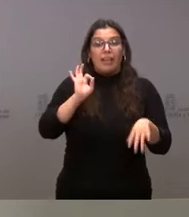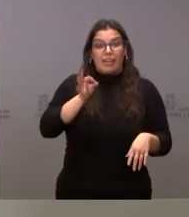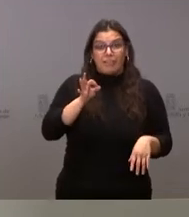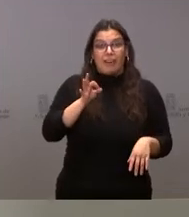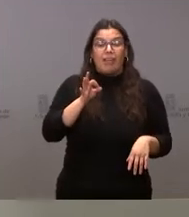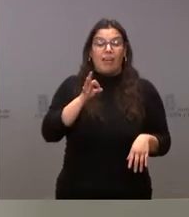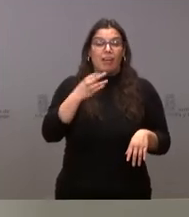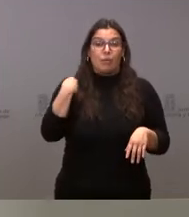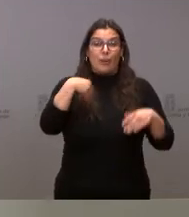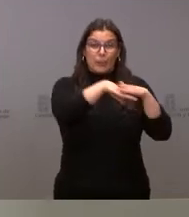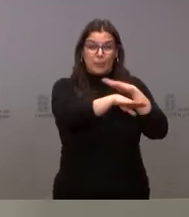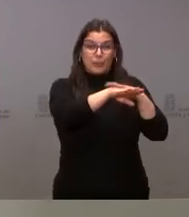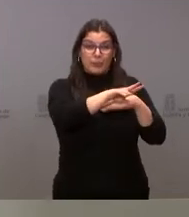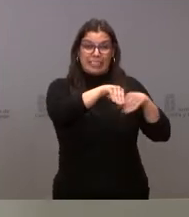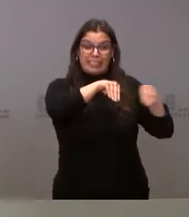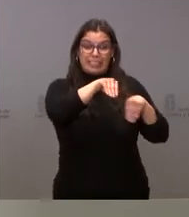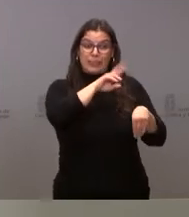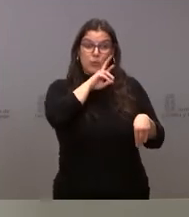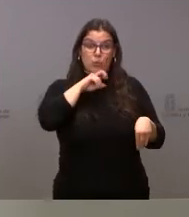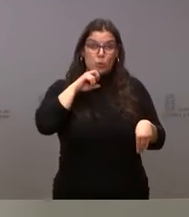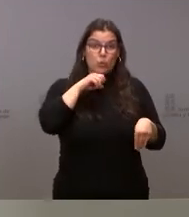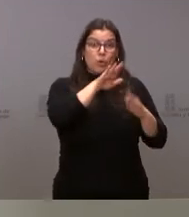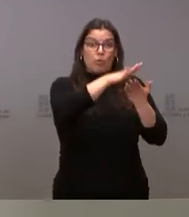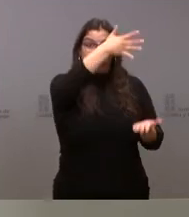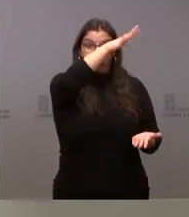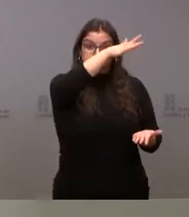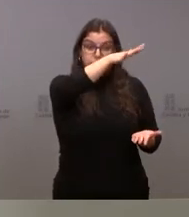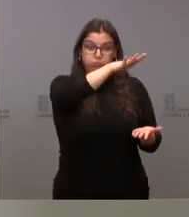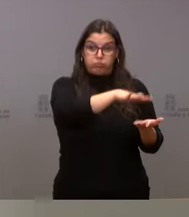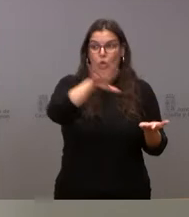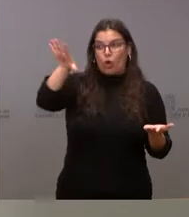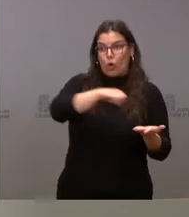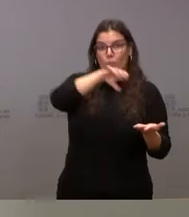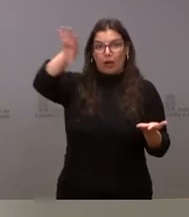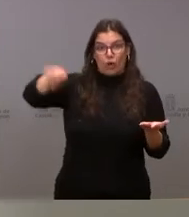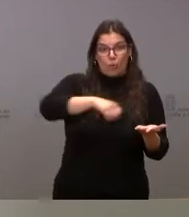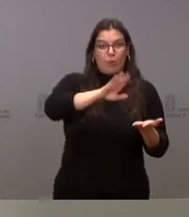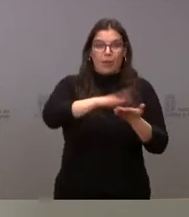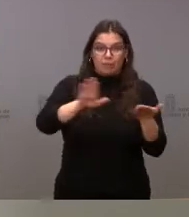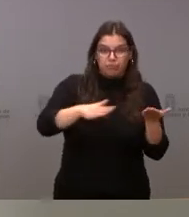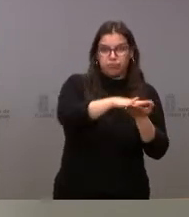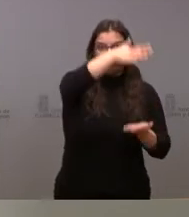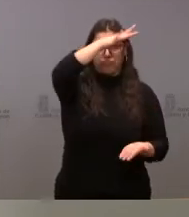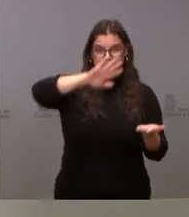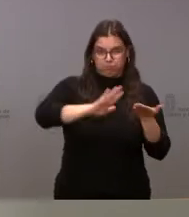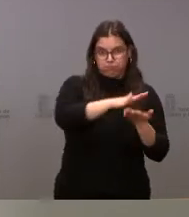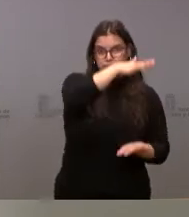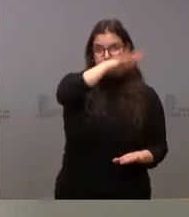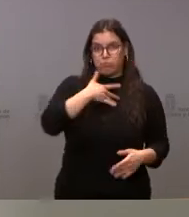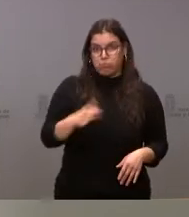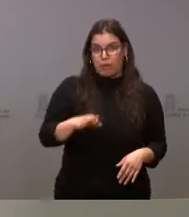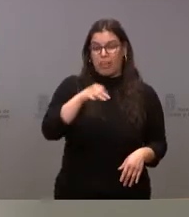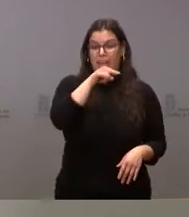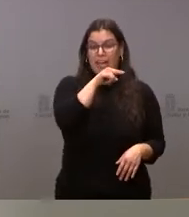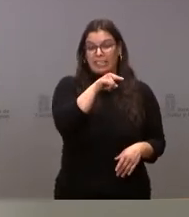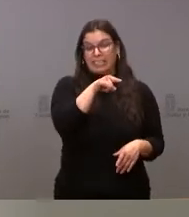estratégica que teníamos, lo que hacemos son nuevas adquisiciones para seguir garantizando esta reserva estratégica, que la hemos fijado